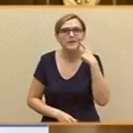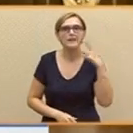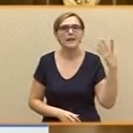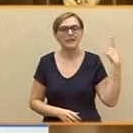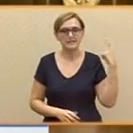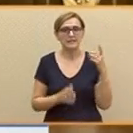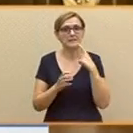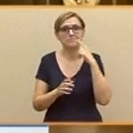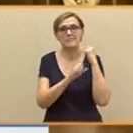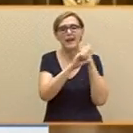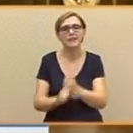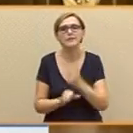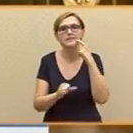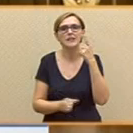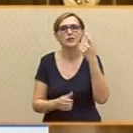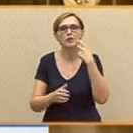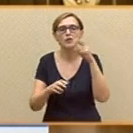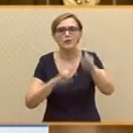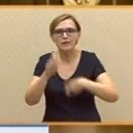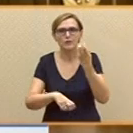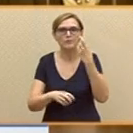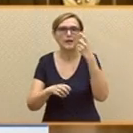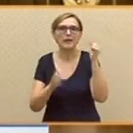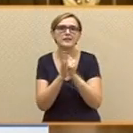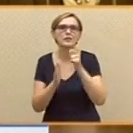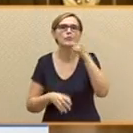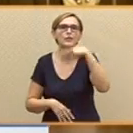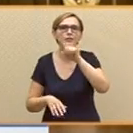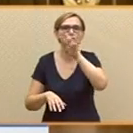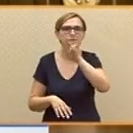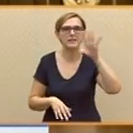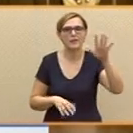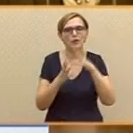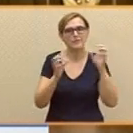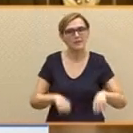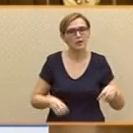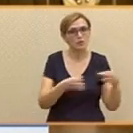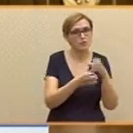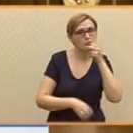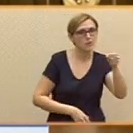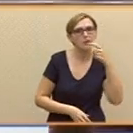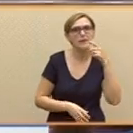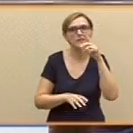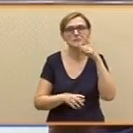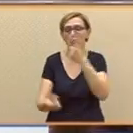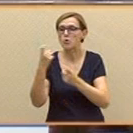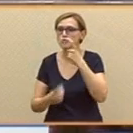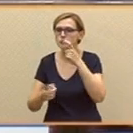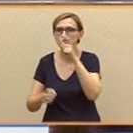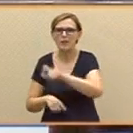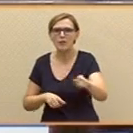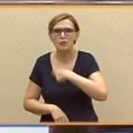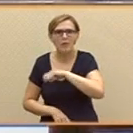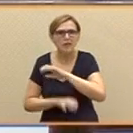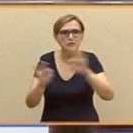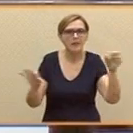constitucional del artículo 135 que pactaron ustedes con el Partido Socialista sin consultar a los ciudadanos. Decía usted ayer